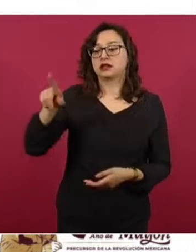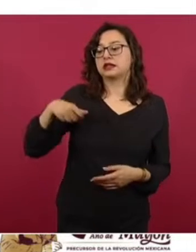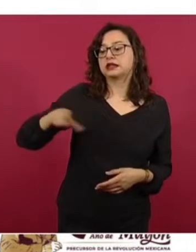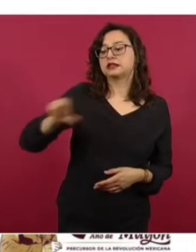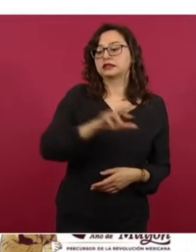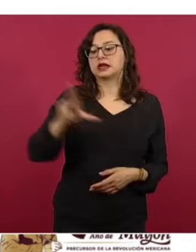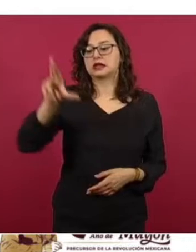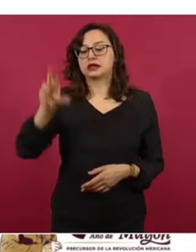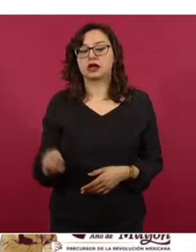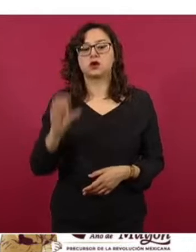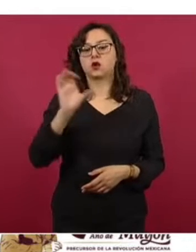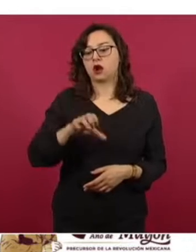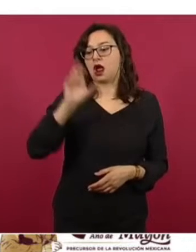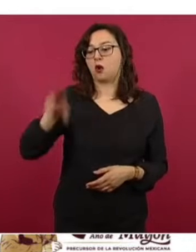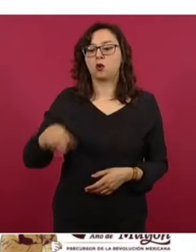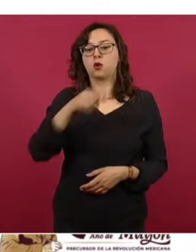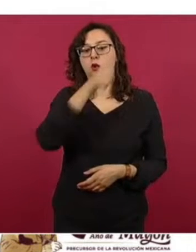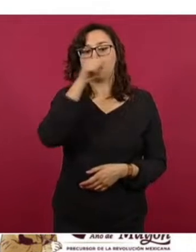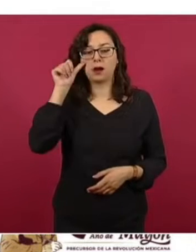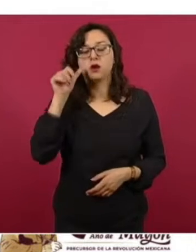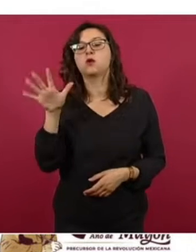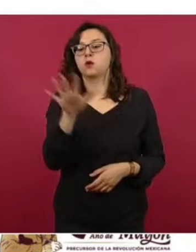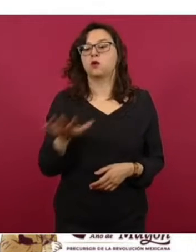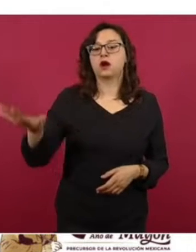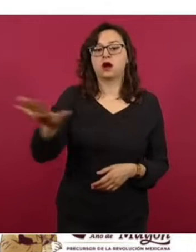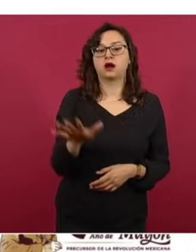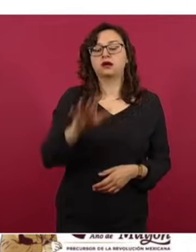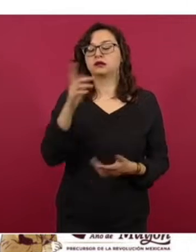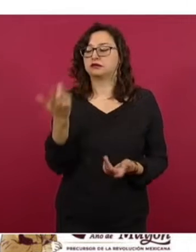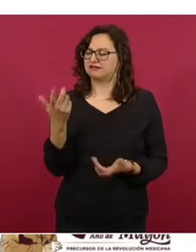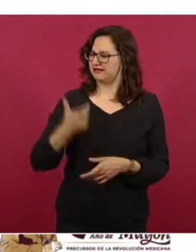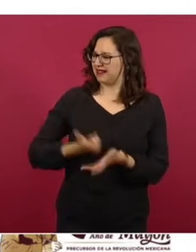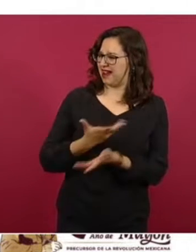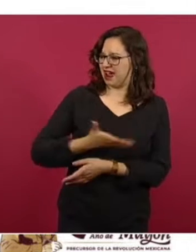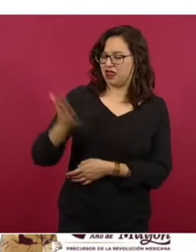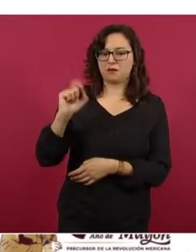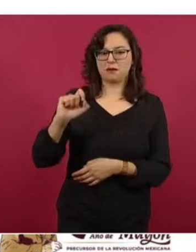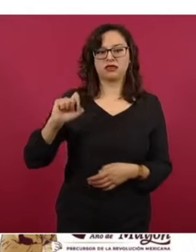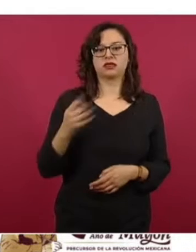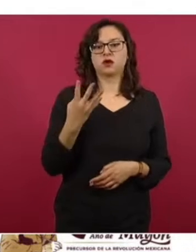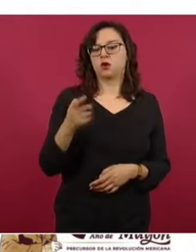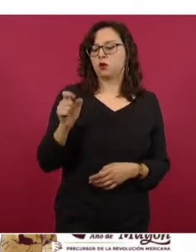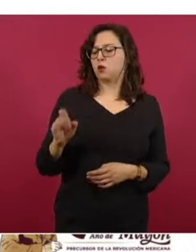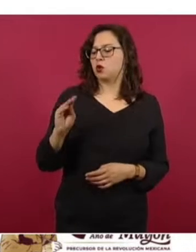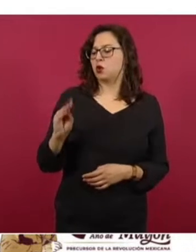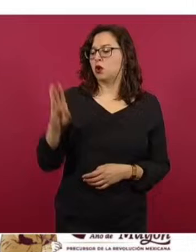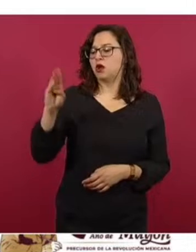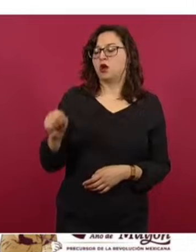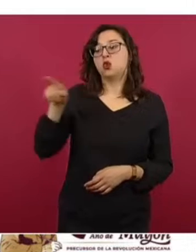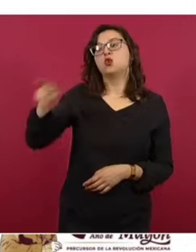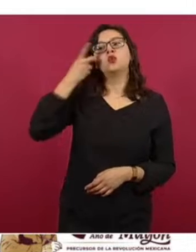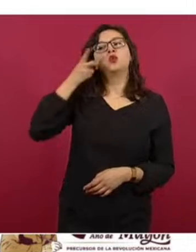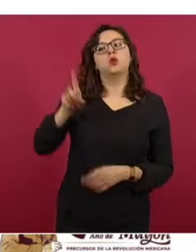Roo, en Cancún, 24 pesos con 99 centavos el litro, con un margen de tres